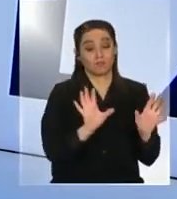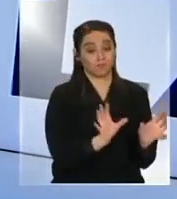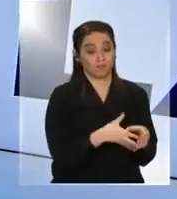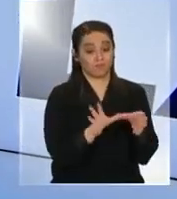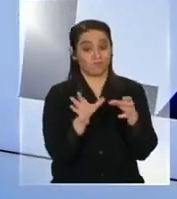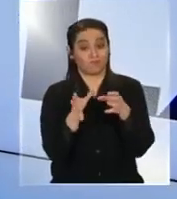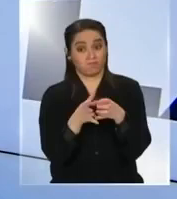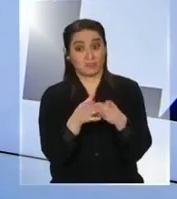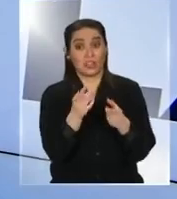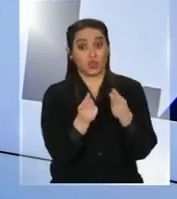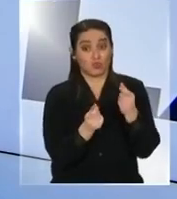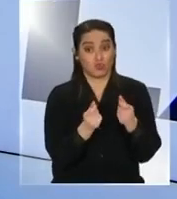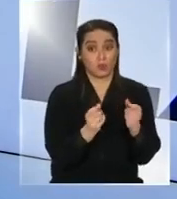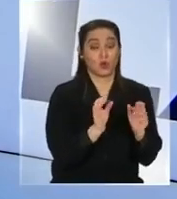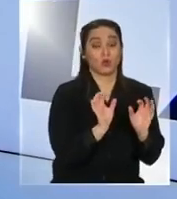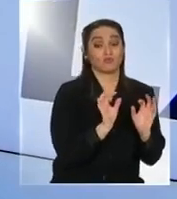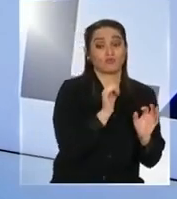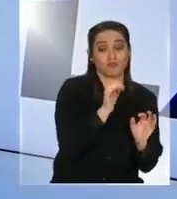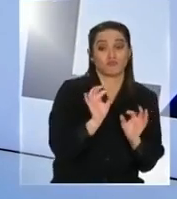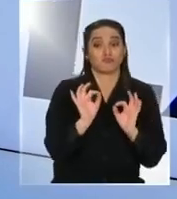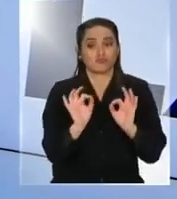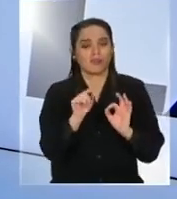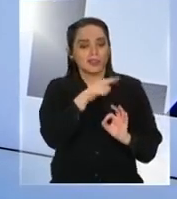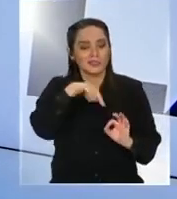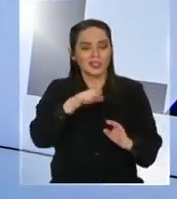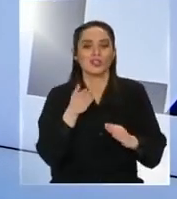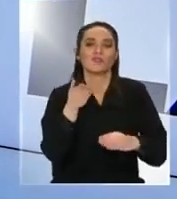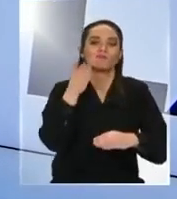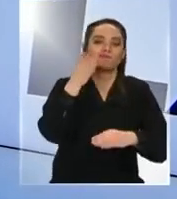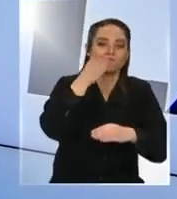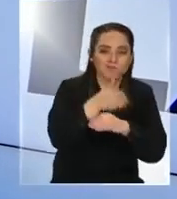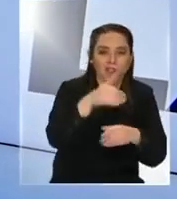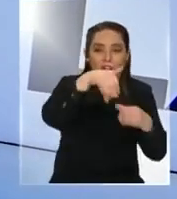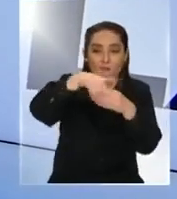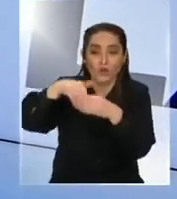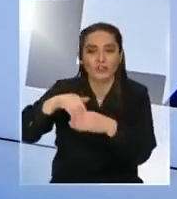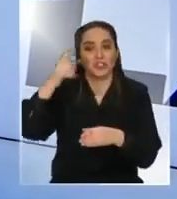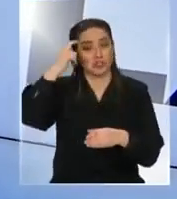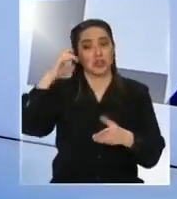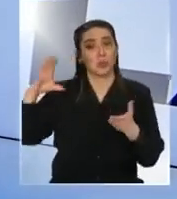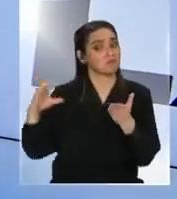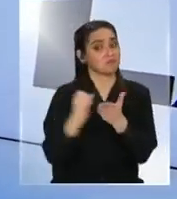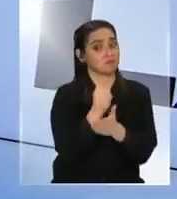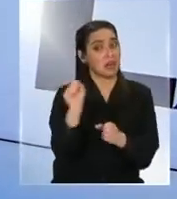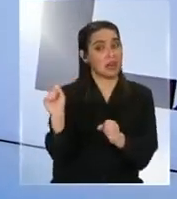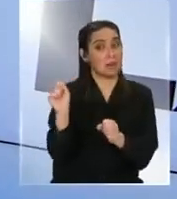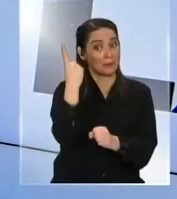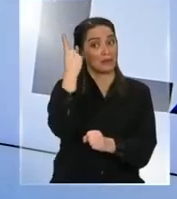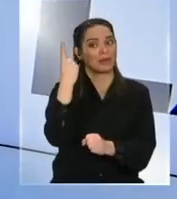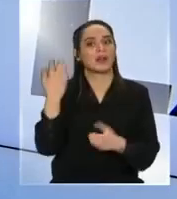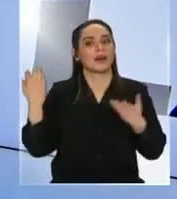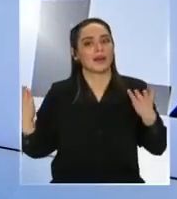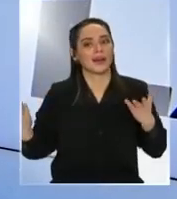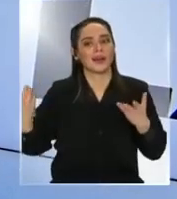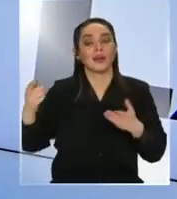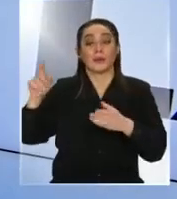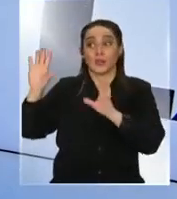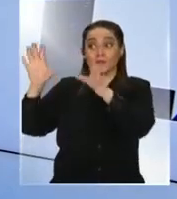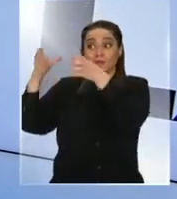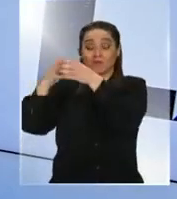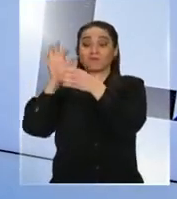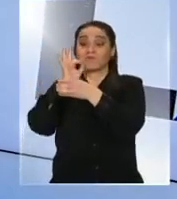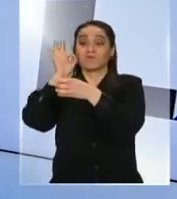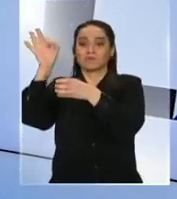que se levantan todos a votar porque se levantan en la mañana con sus privilegios y se acuestan en la noche con sus privilegios y saben por qué van a votar es para defender esos